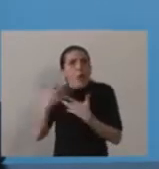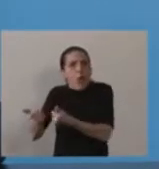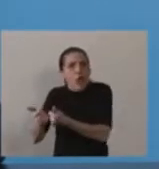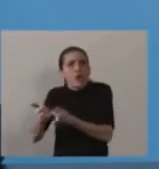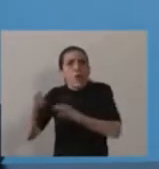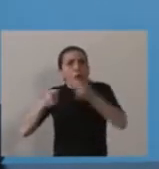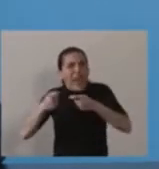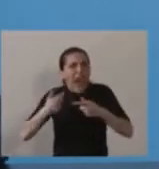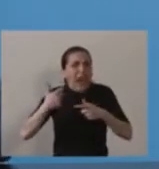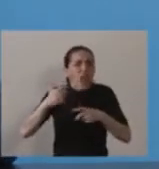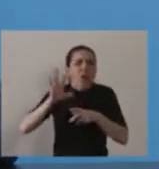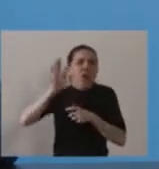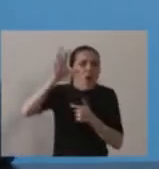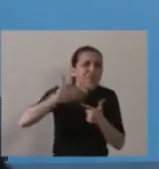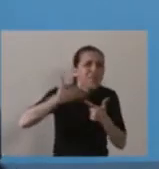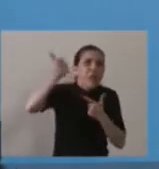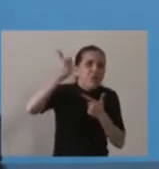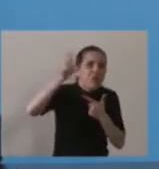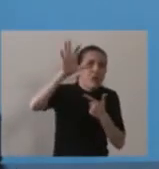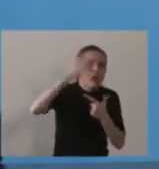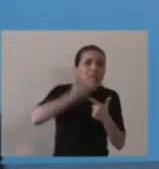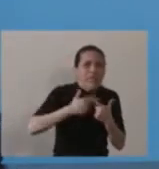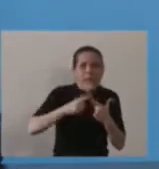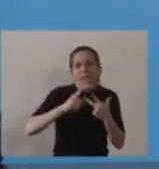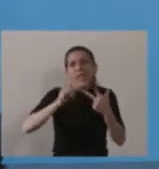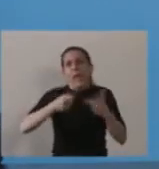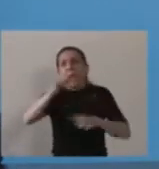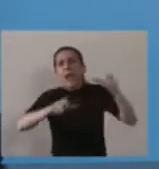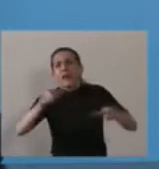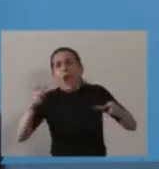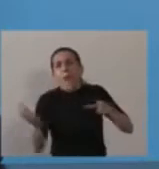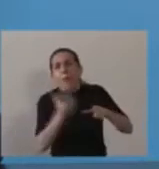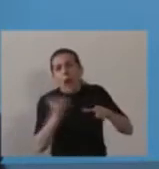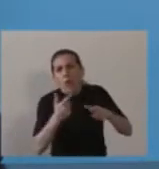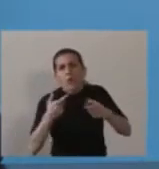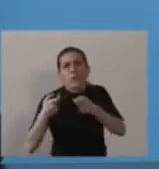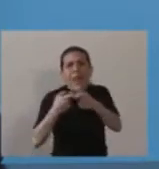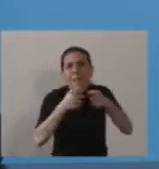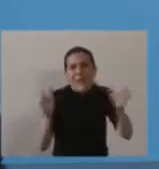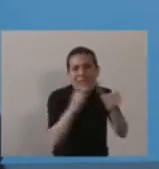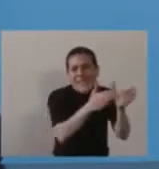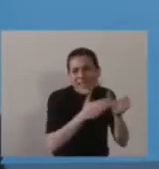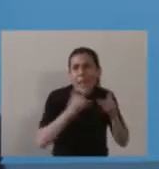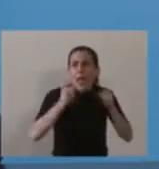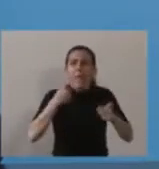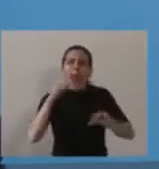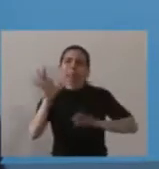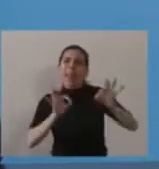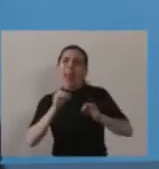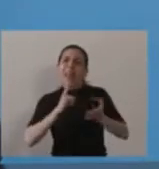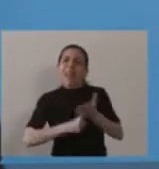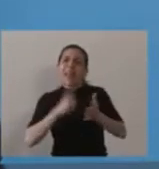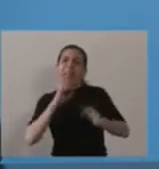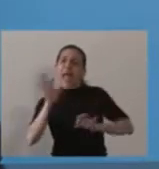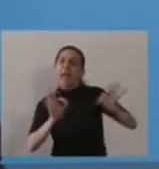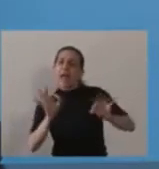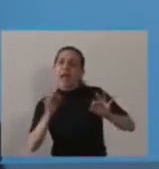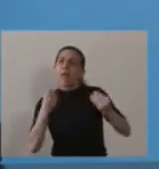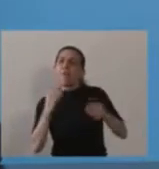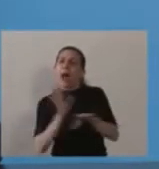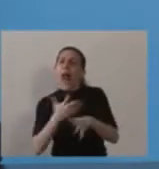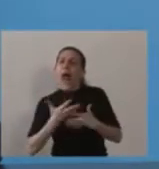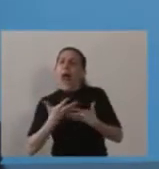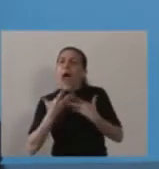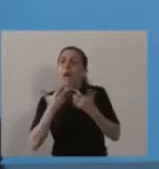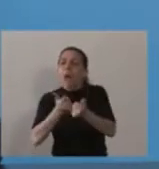de muchos trabajadores, de muchos productores, pero también estamos tomando una decisión estratégica para la economía nacional.